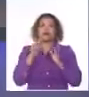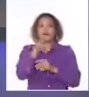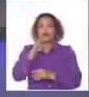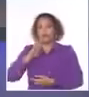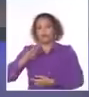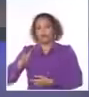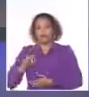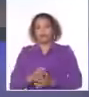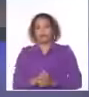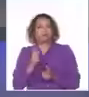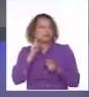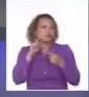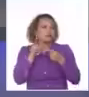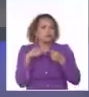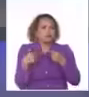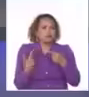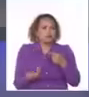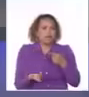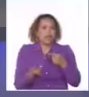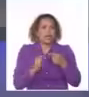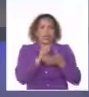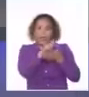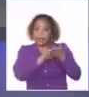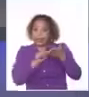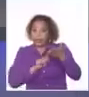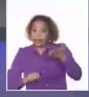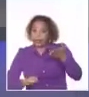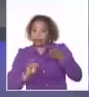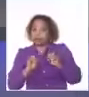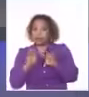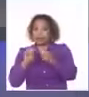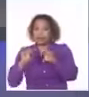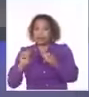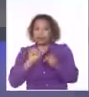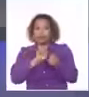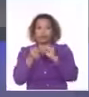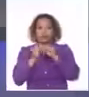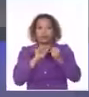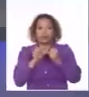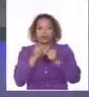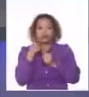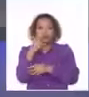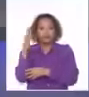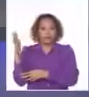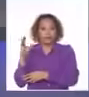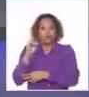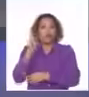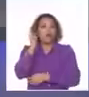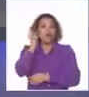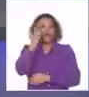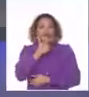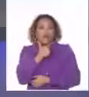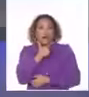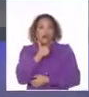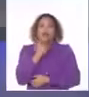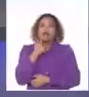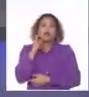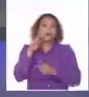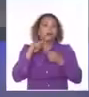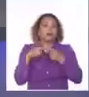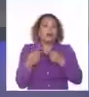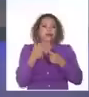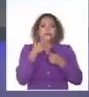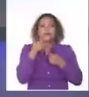El objetivo de este paso, según el texto publicado por la Oficina de Control de Activos Extranjeros, OFAC, es favorecer al sector